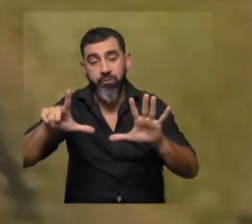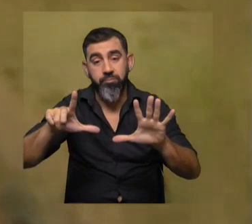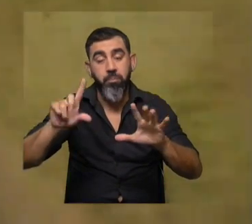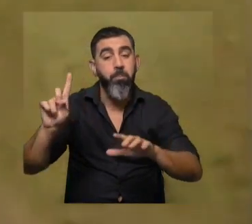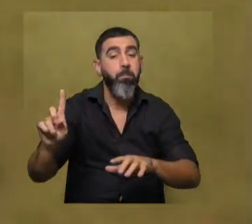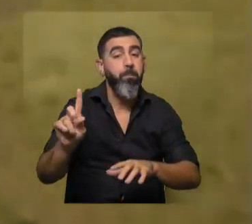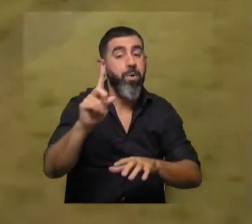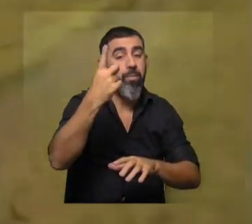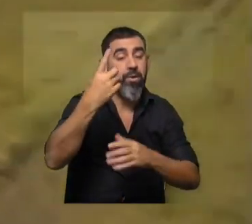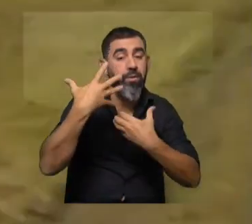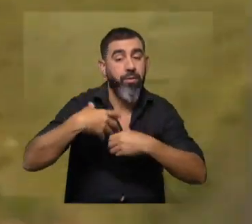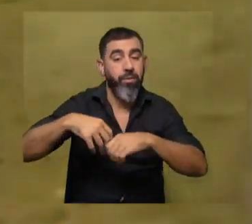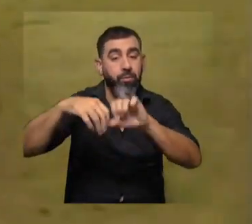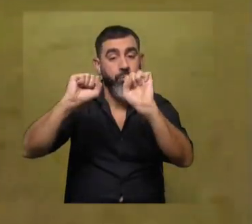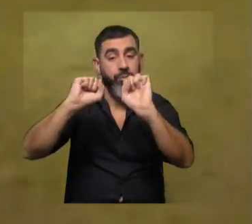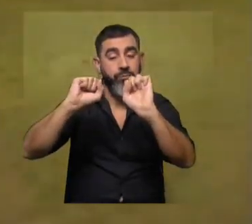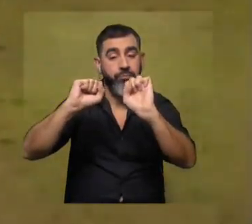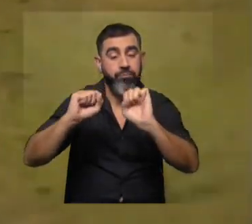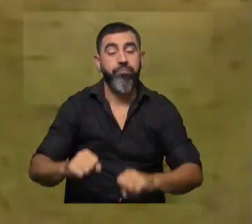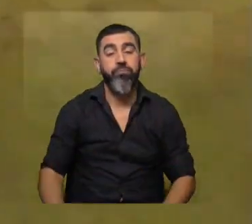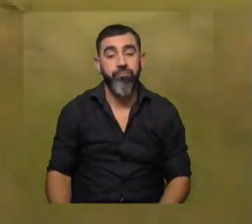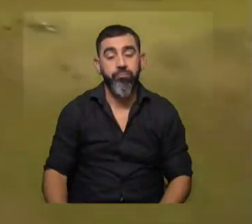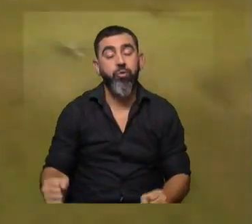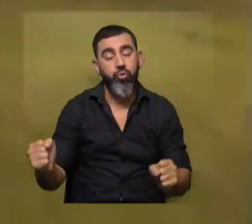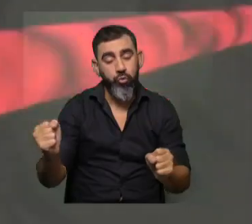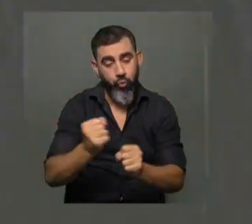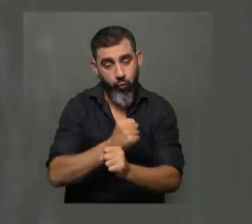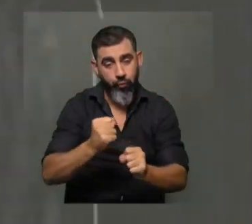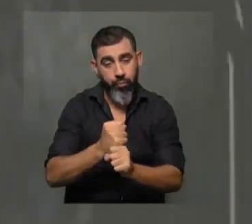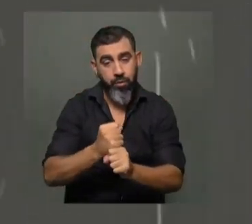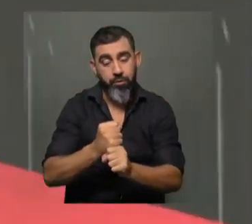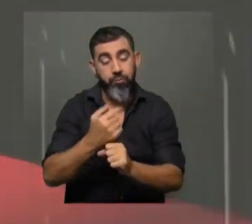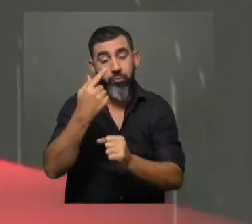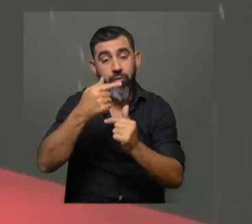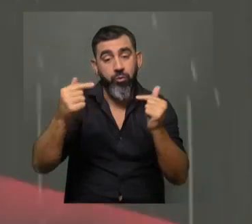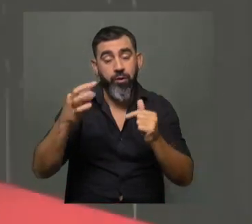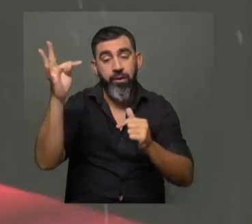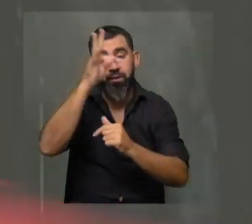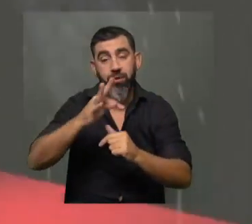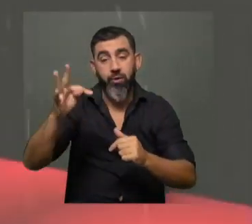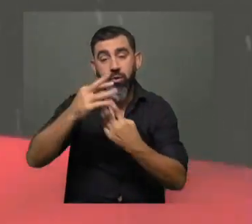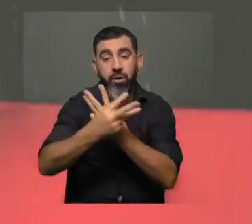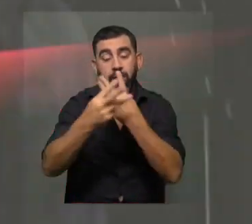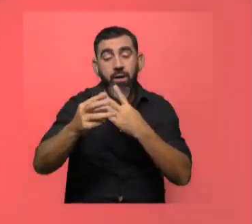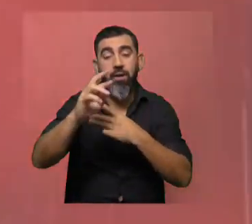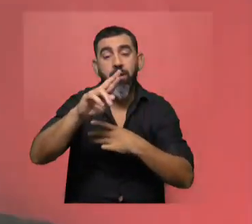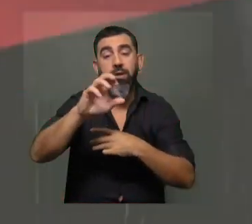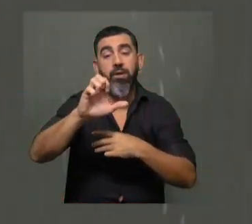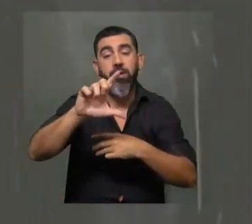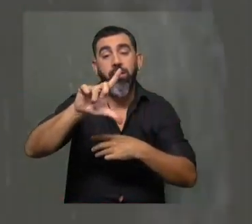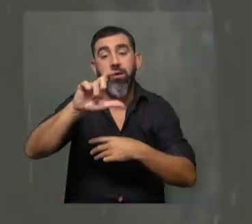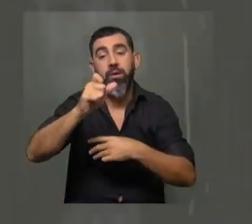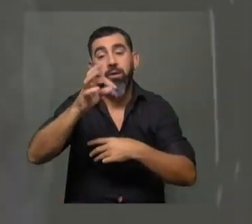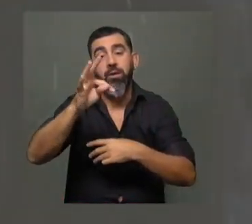primera detección, lo que permitió confirmar una de las afirmaciones de la teoría general de la relatividad de